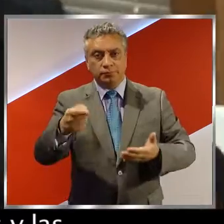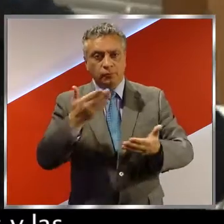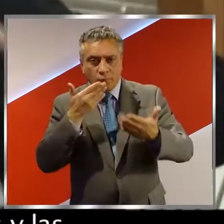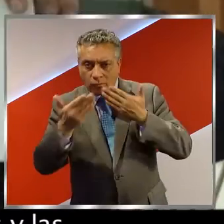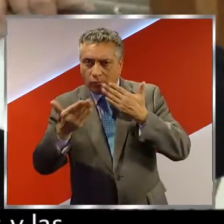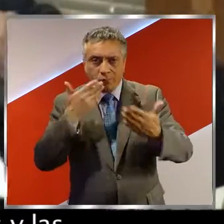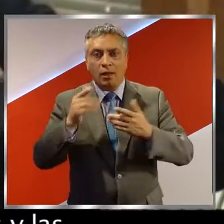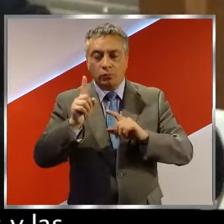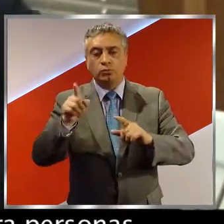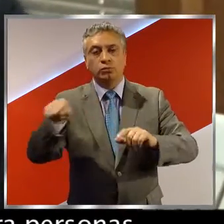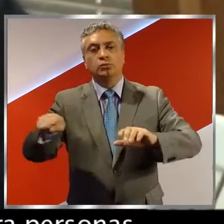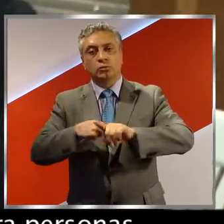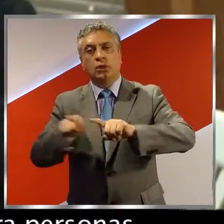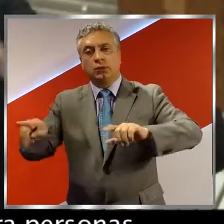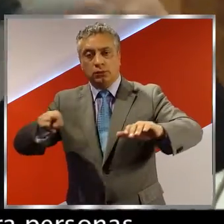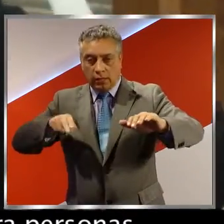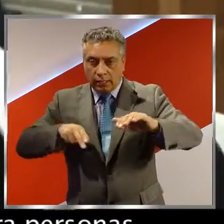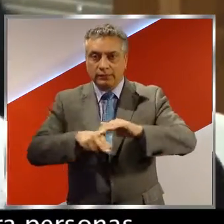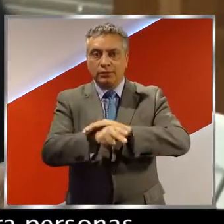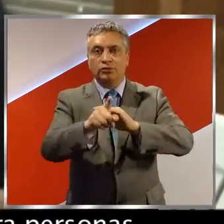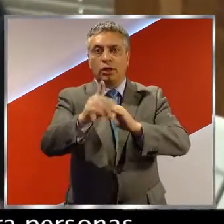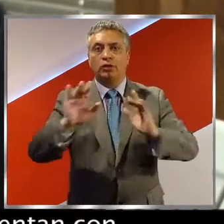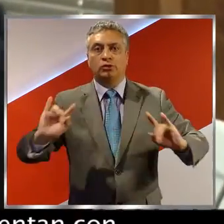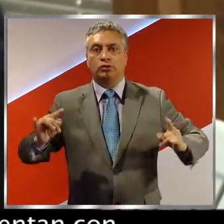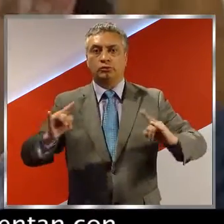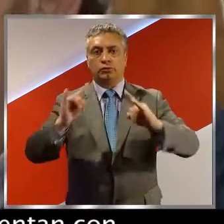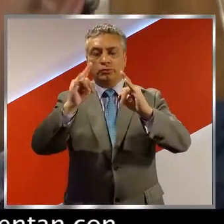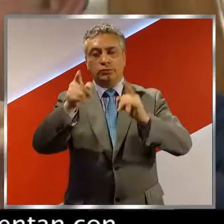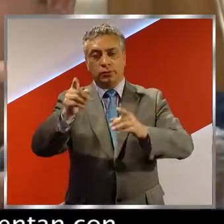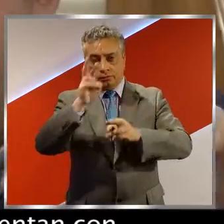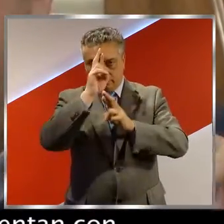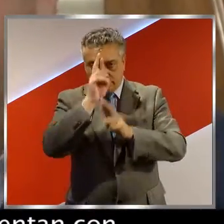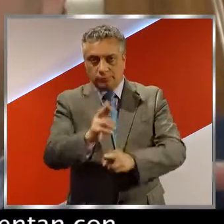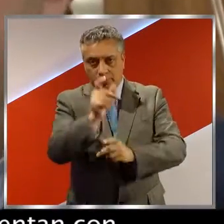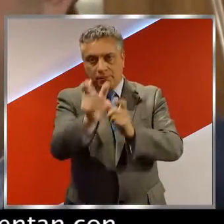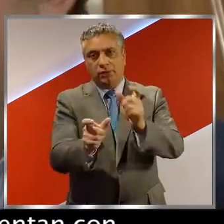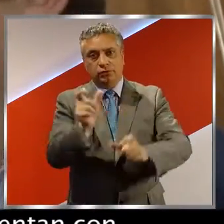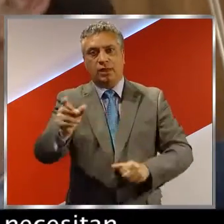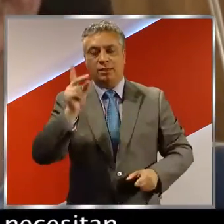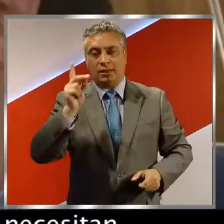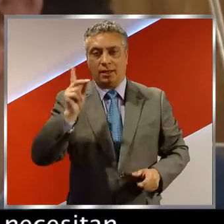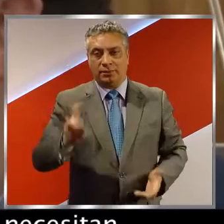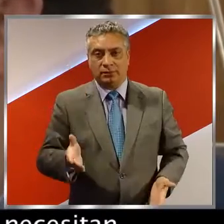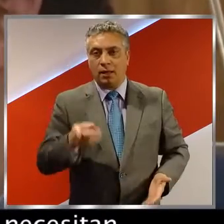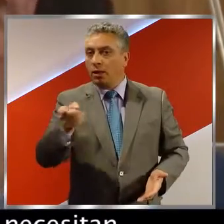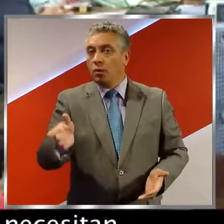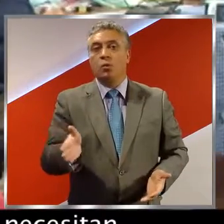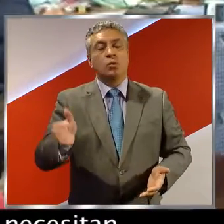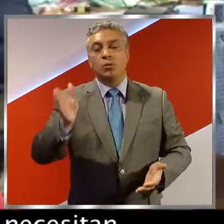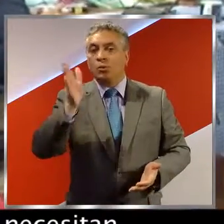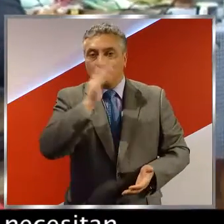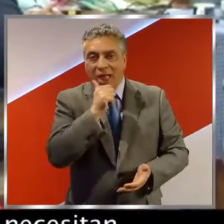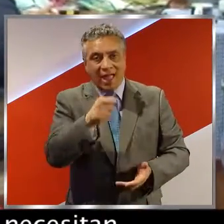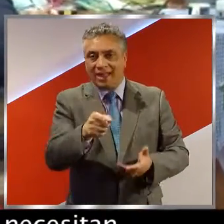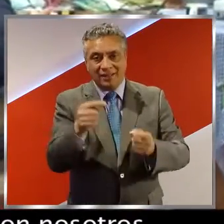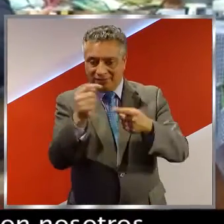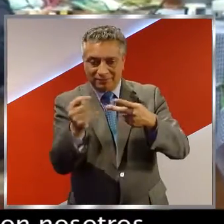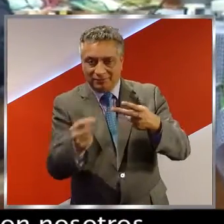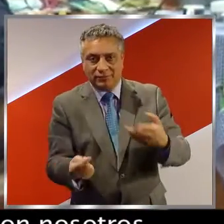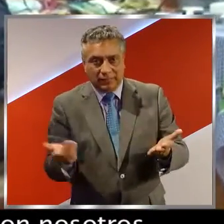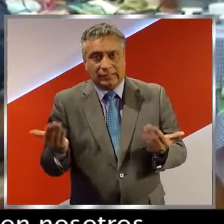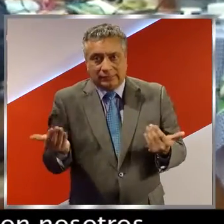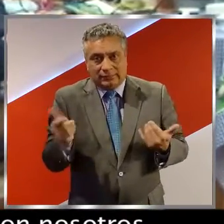ocasión son los accesos y las construcciones realizadas para personas con discapacidad que no cuentan con los requerimientos que ellos necesitan.